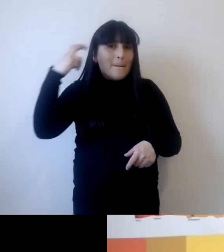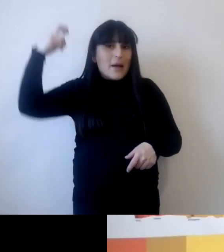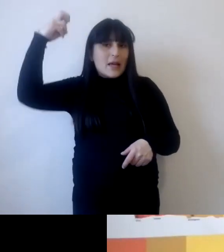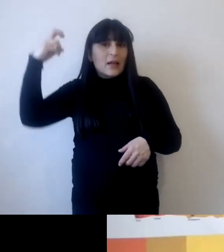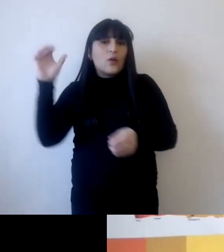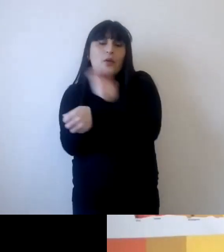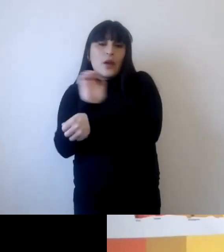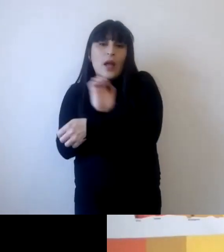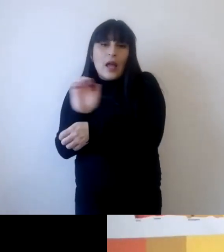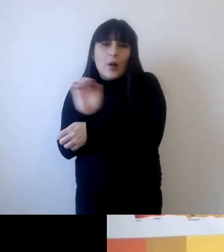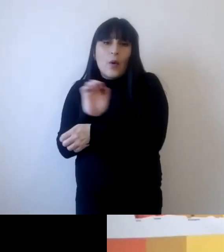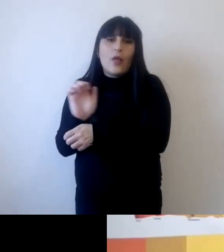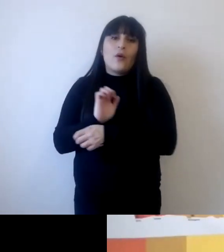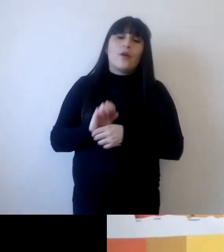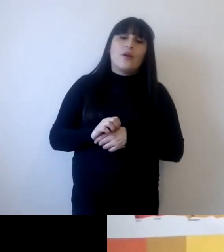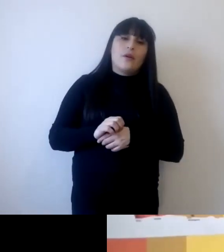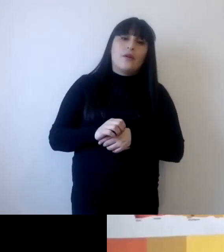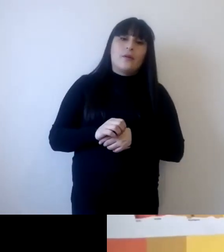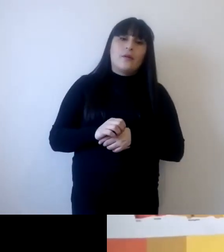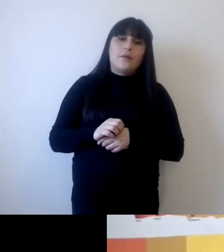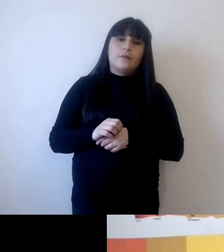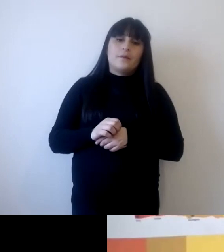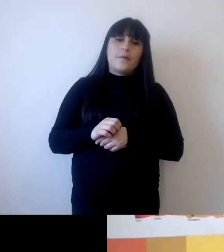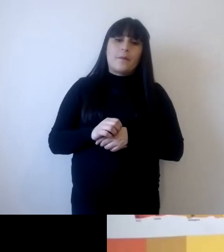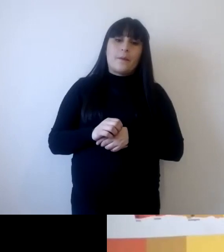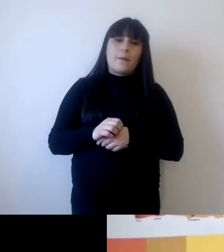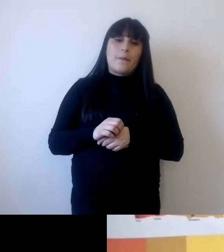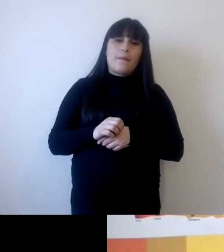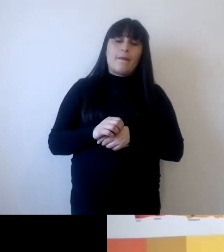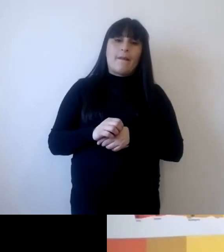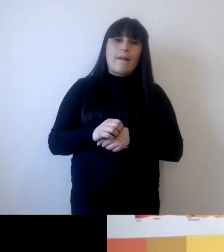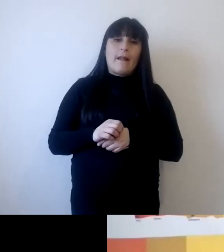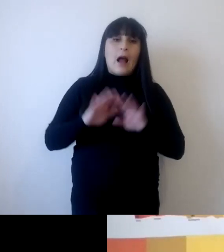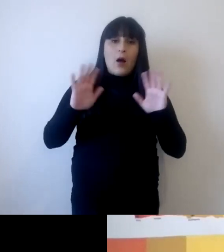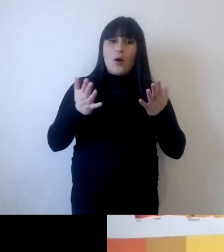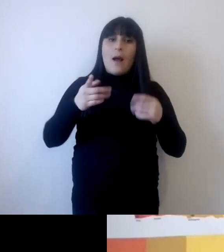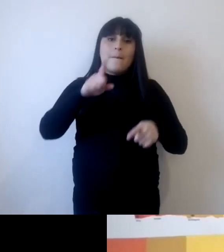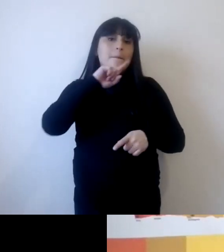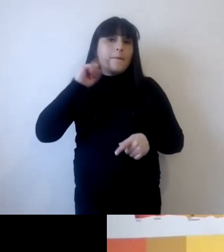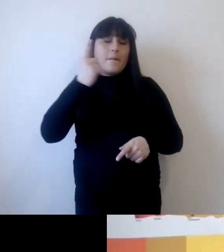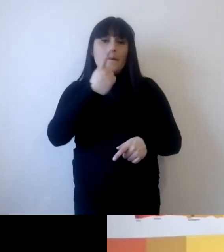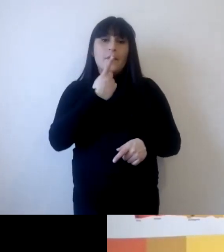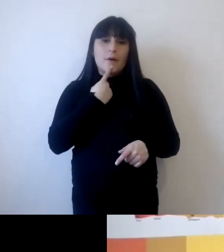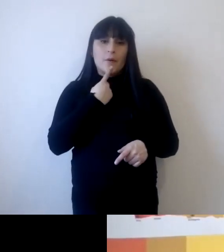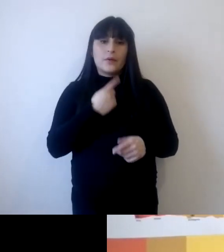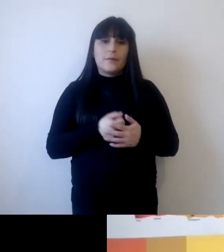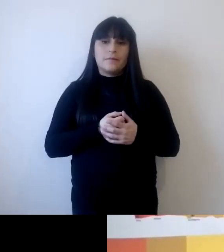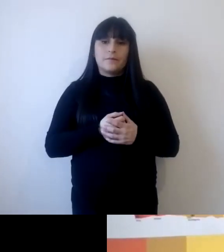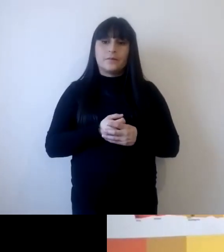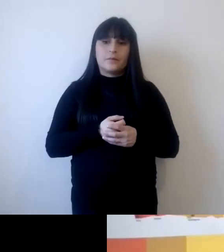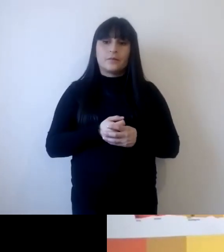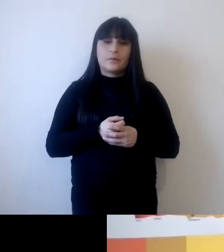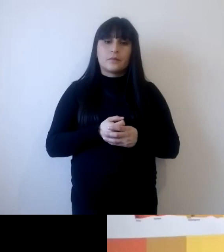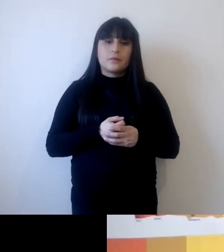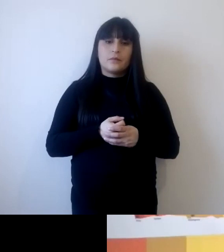agradecen por la presentación vamos entonces a algunas preguntas ahí hay más más saludos de los